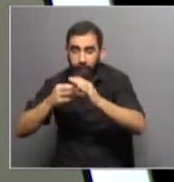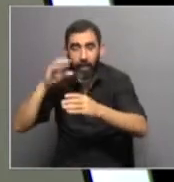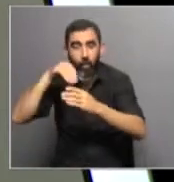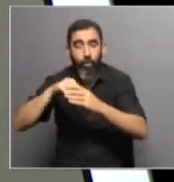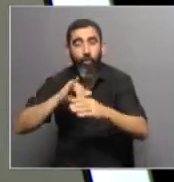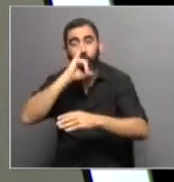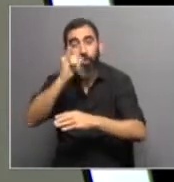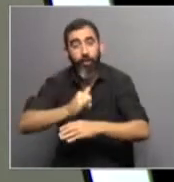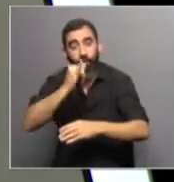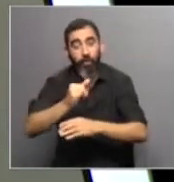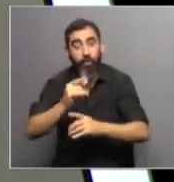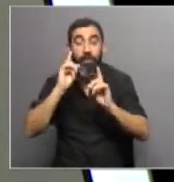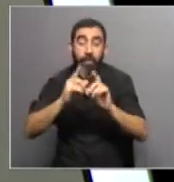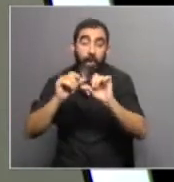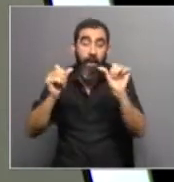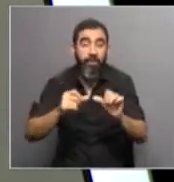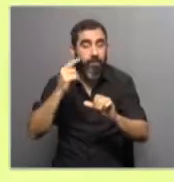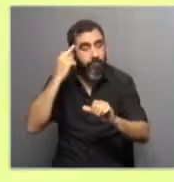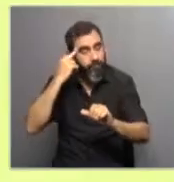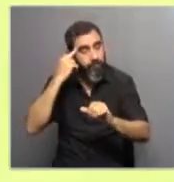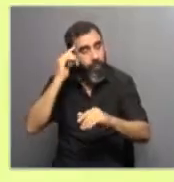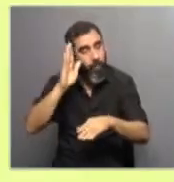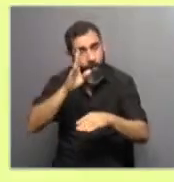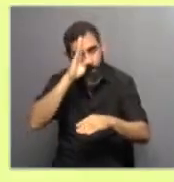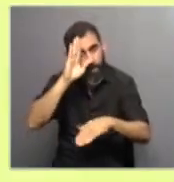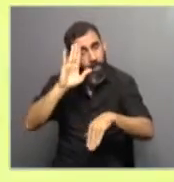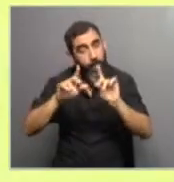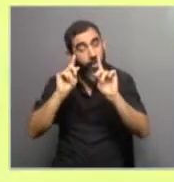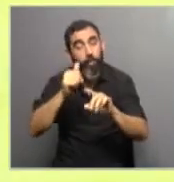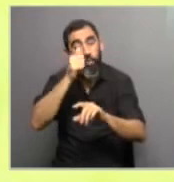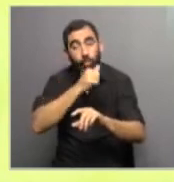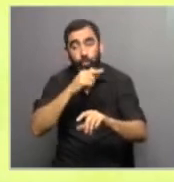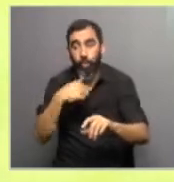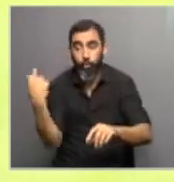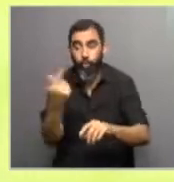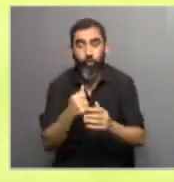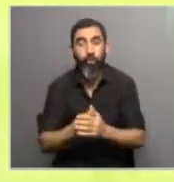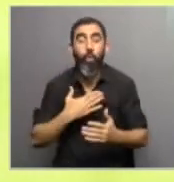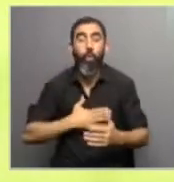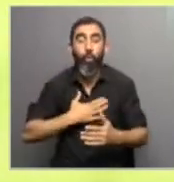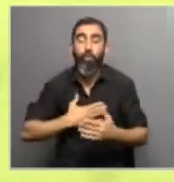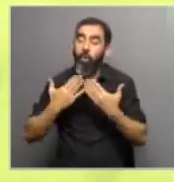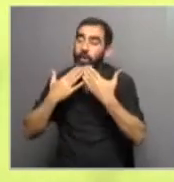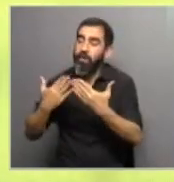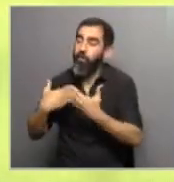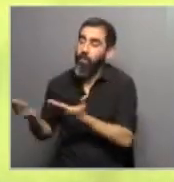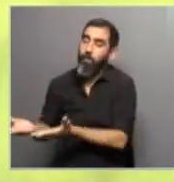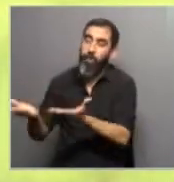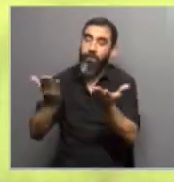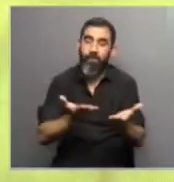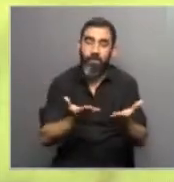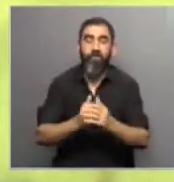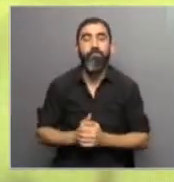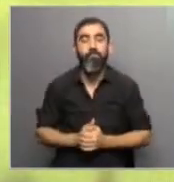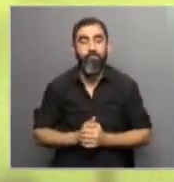contenidos de este informe y para generar un poquito más de conciencia en que es un problema que tenemos que resolver entre todos. Un gusto estar aquí. De vuelta, muchas gracias por la invitación y